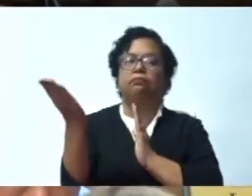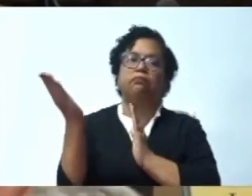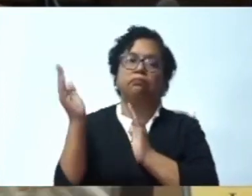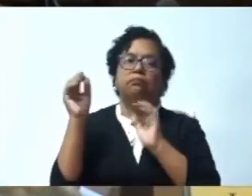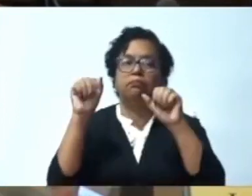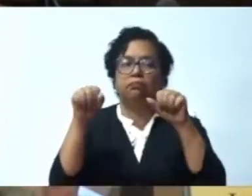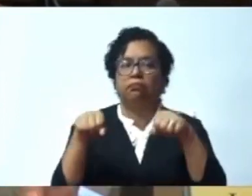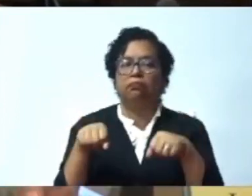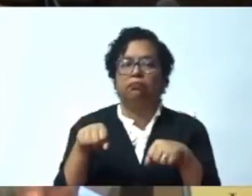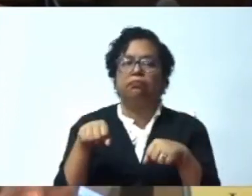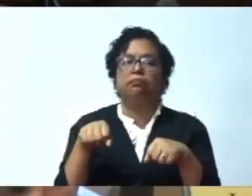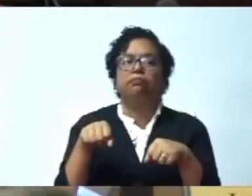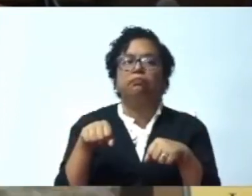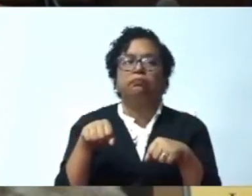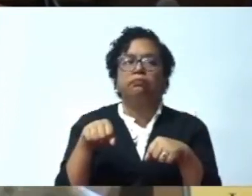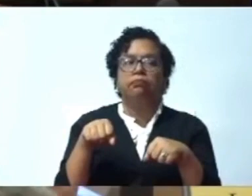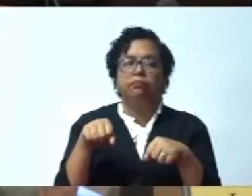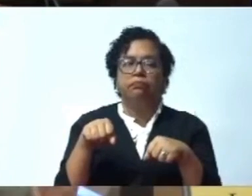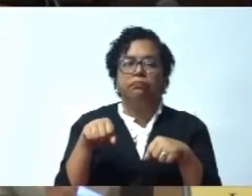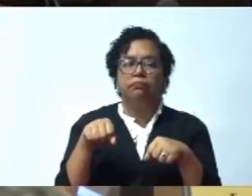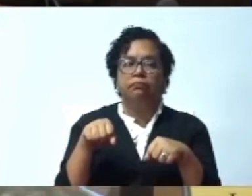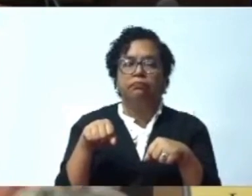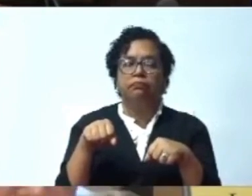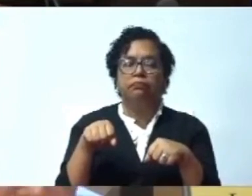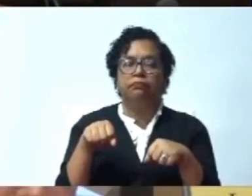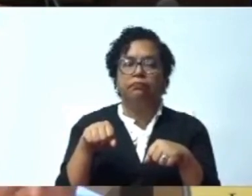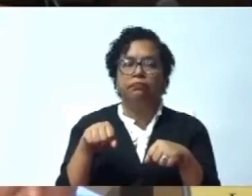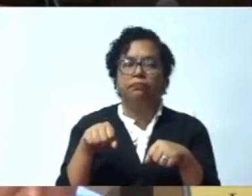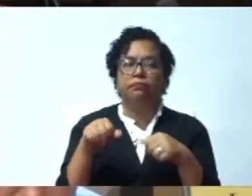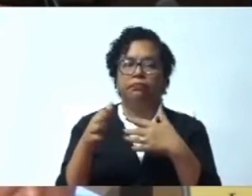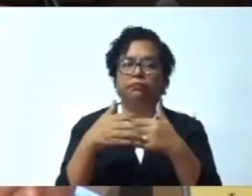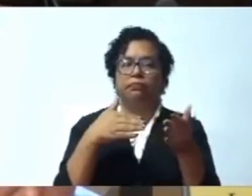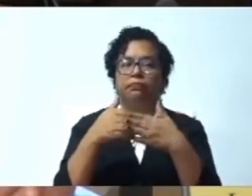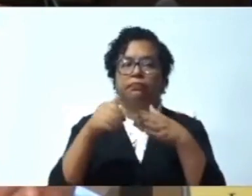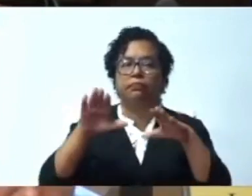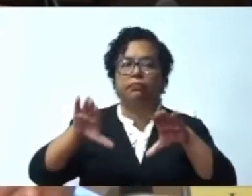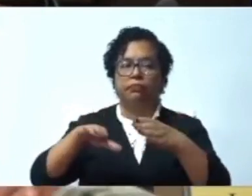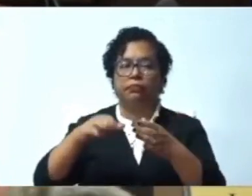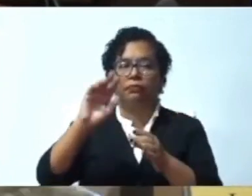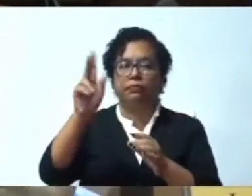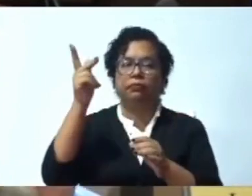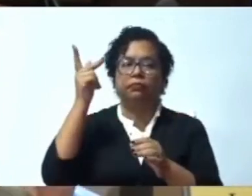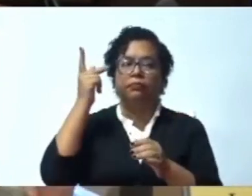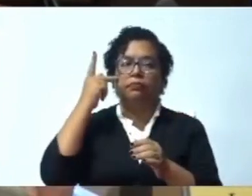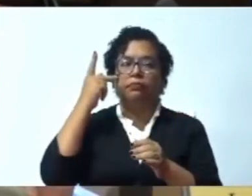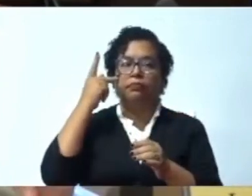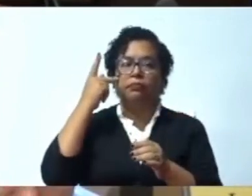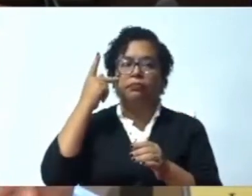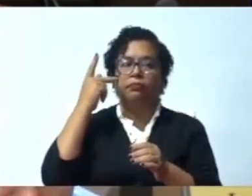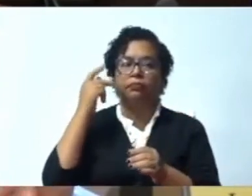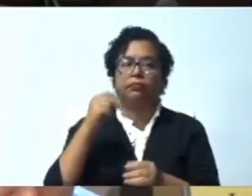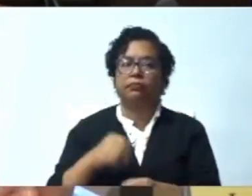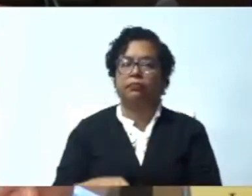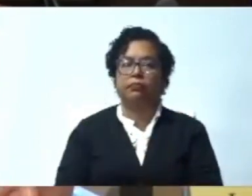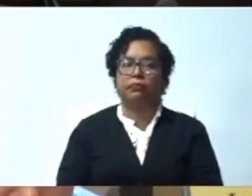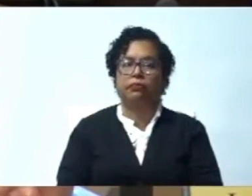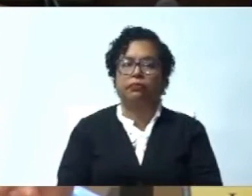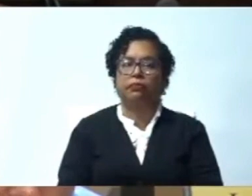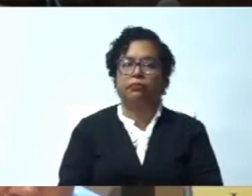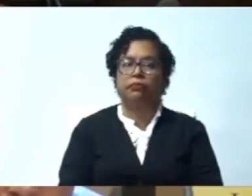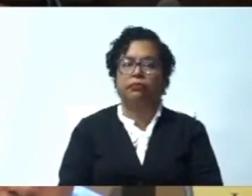diputadas y diputados de los diferentes bloques de partido, pues examinemos con certeza,